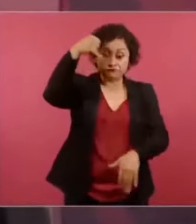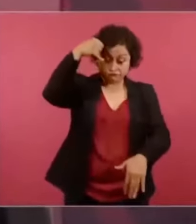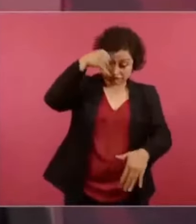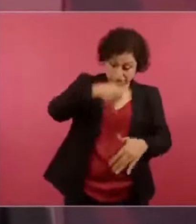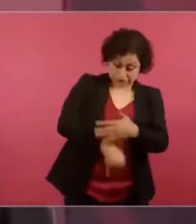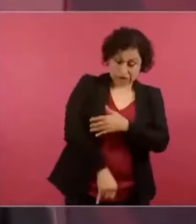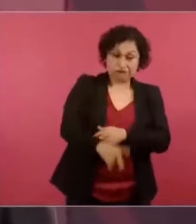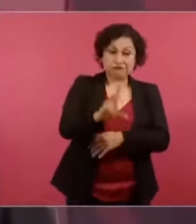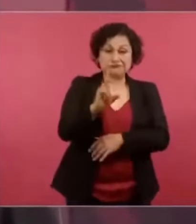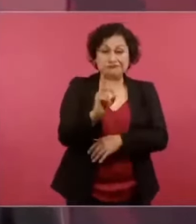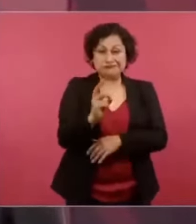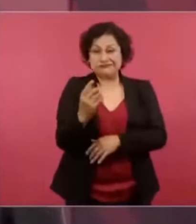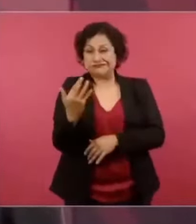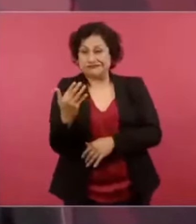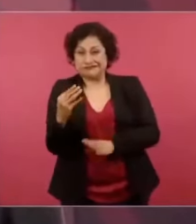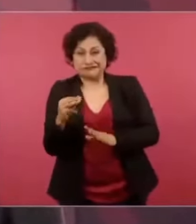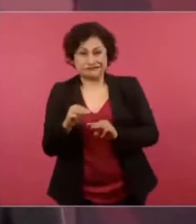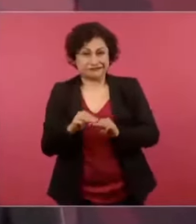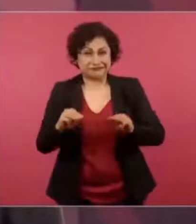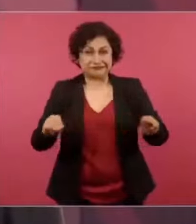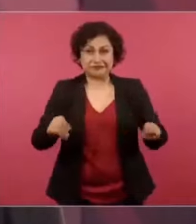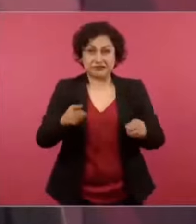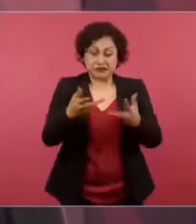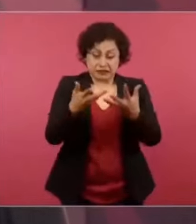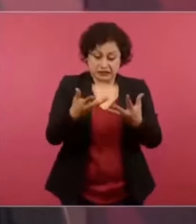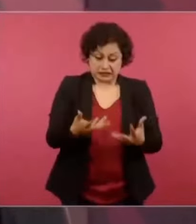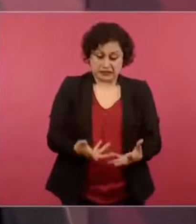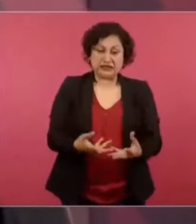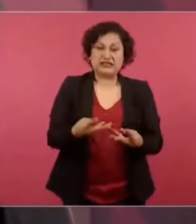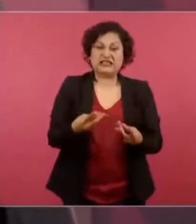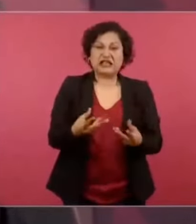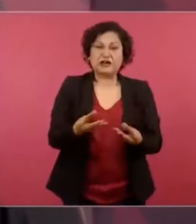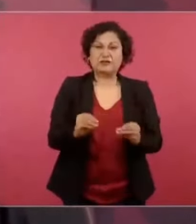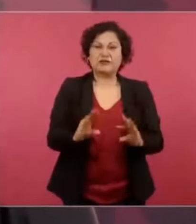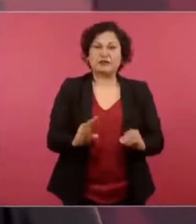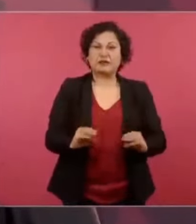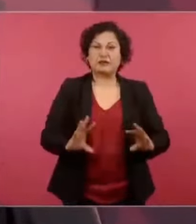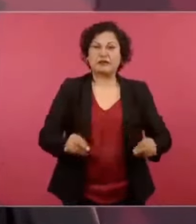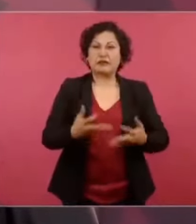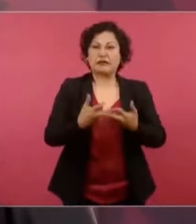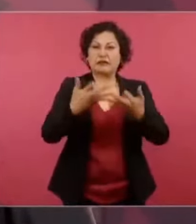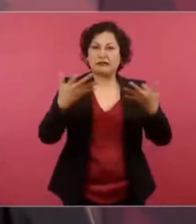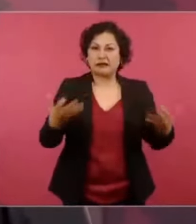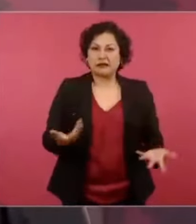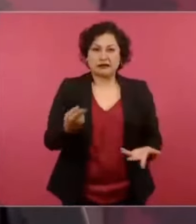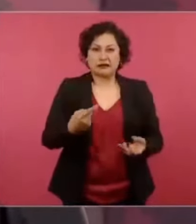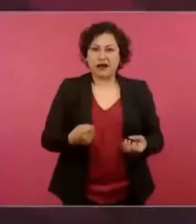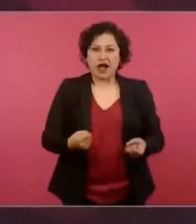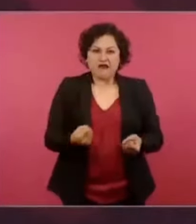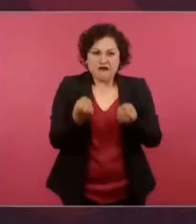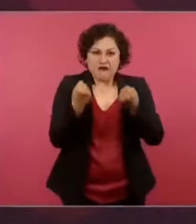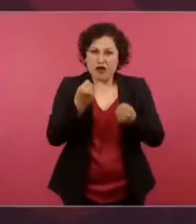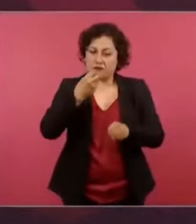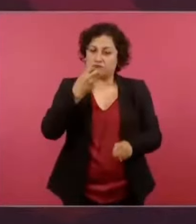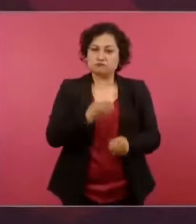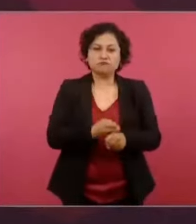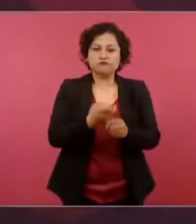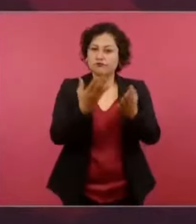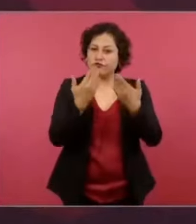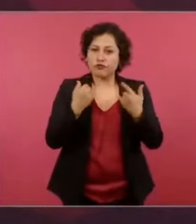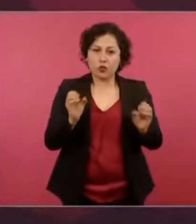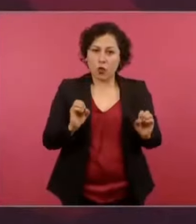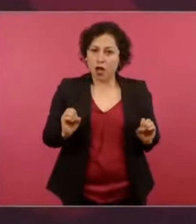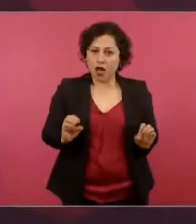todo es fango. Esto ayuda a entender